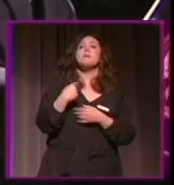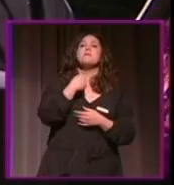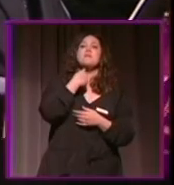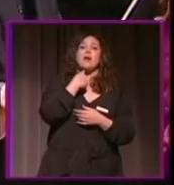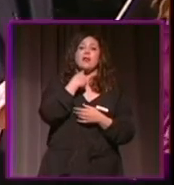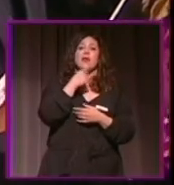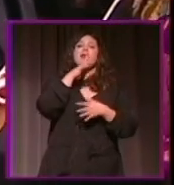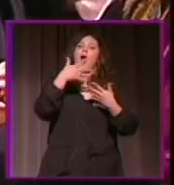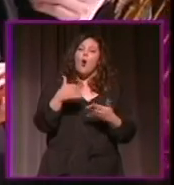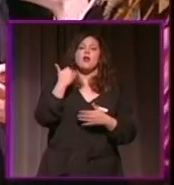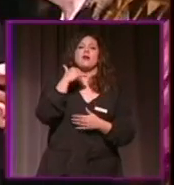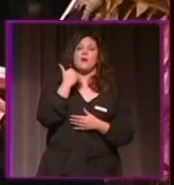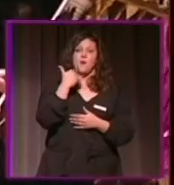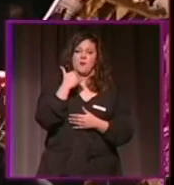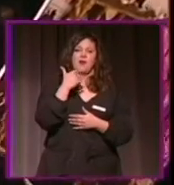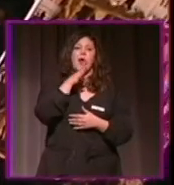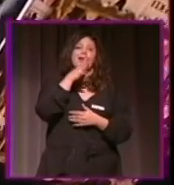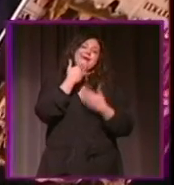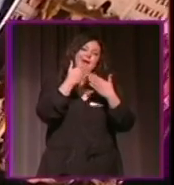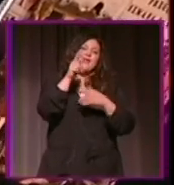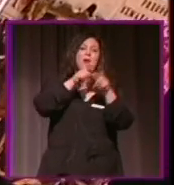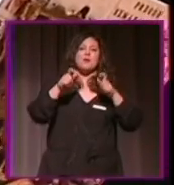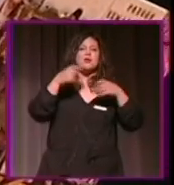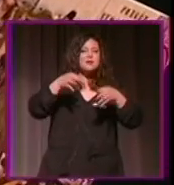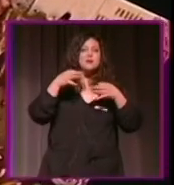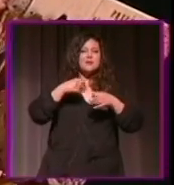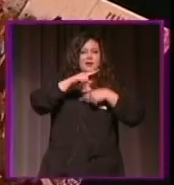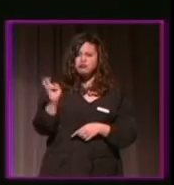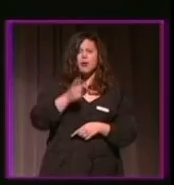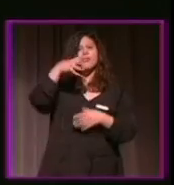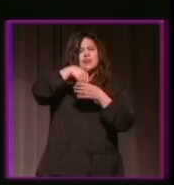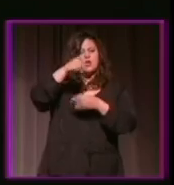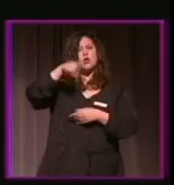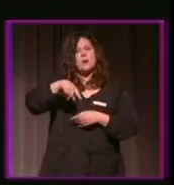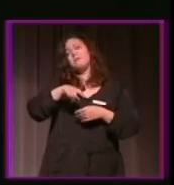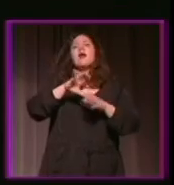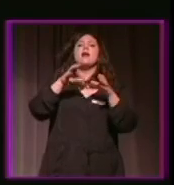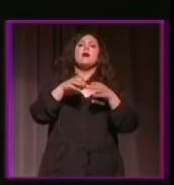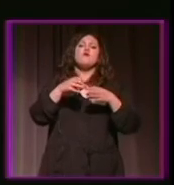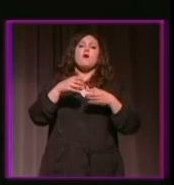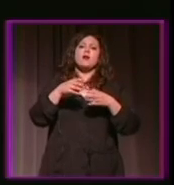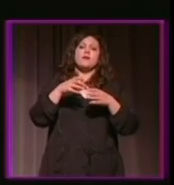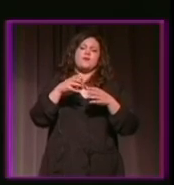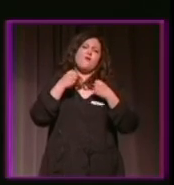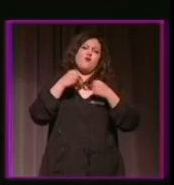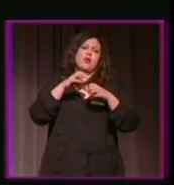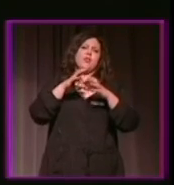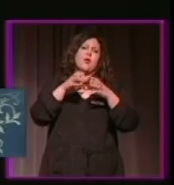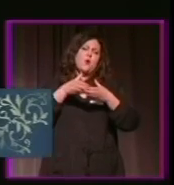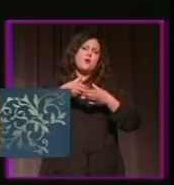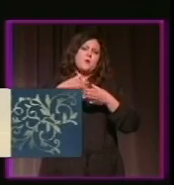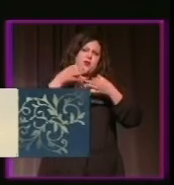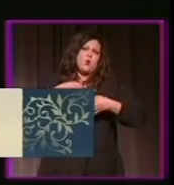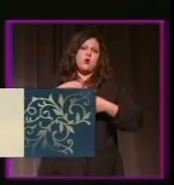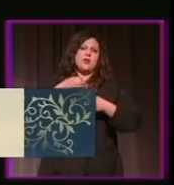Una hermandad multidisciplinar donde están las fuerzas y cuerpos de seguridad del Estado. O quienes han seguido trabajando o con riesgo